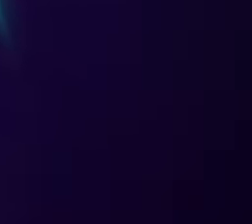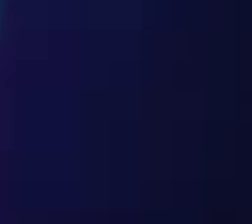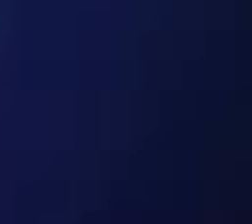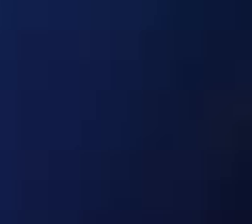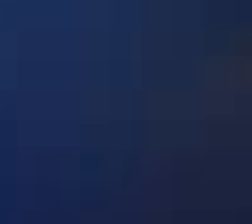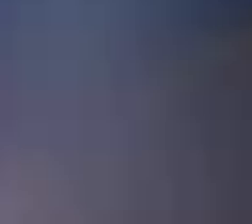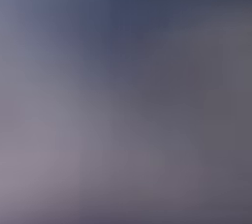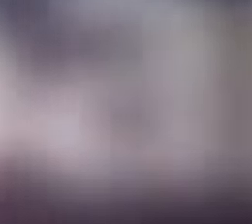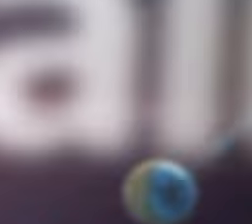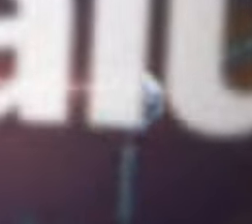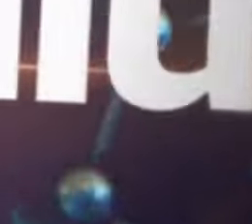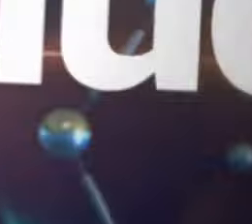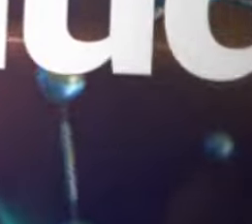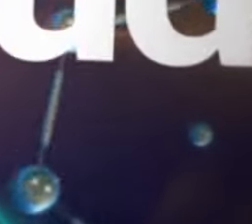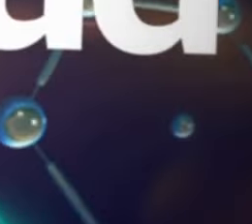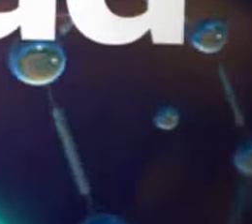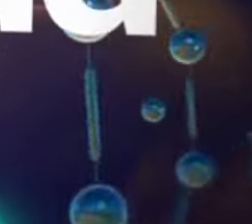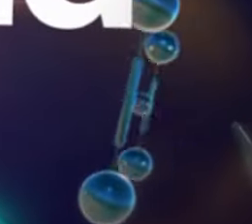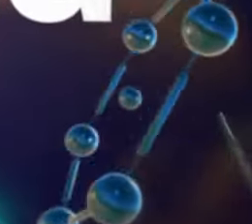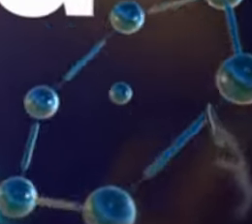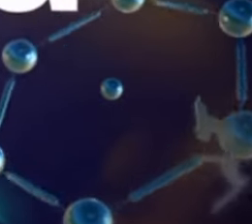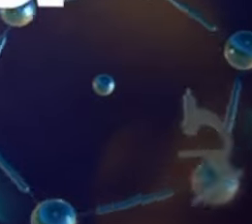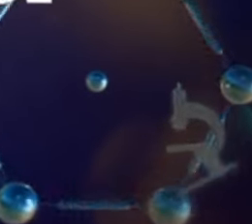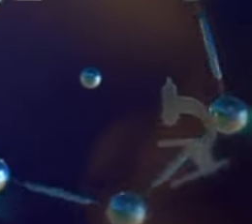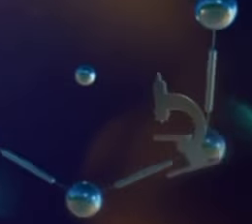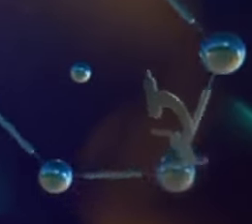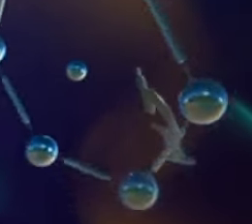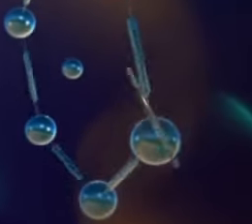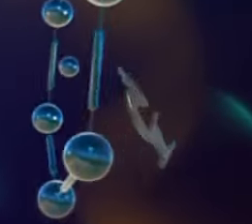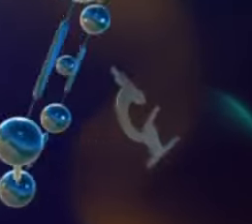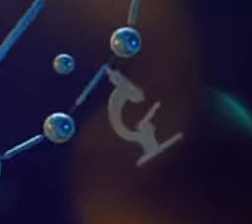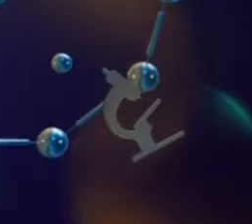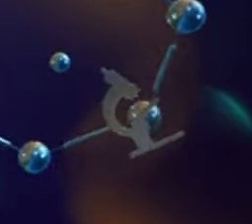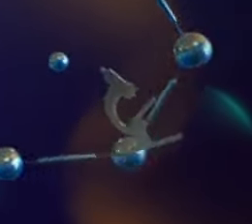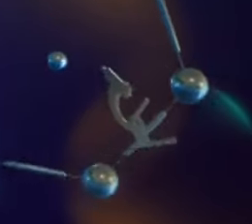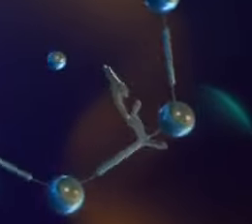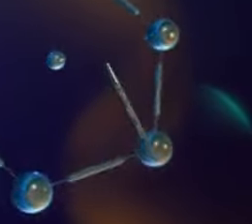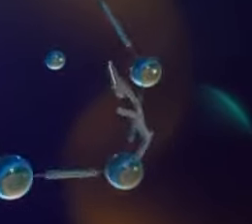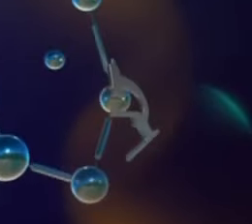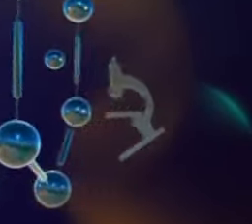Televazonas presenta el extraordinario mundo de la salud